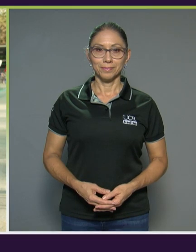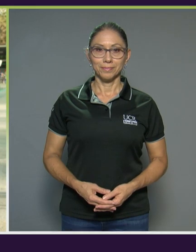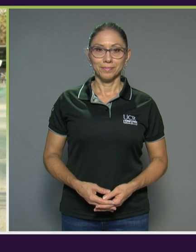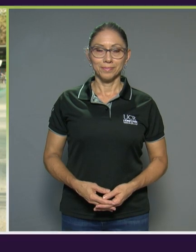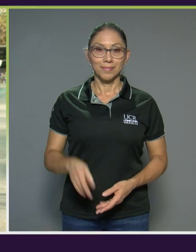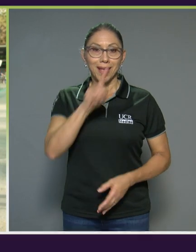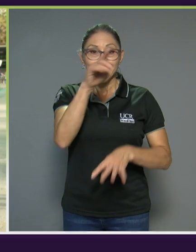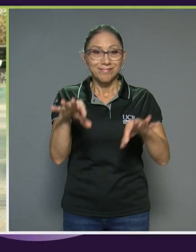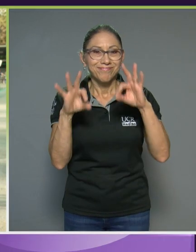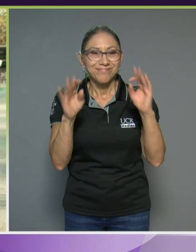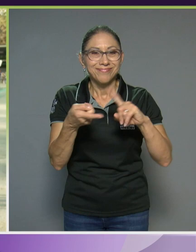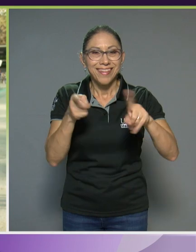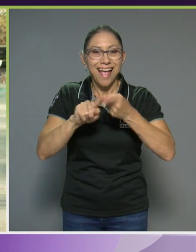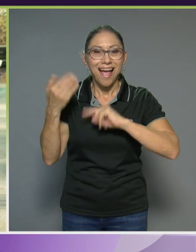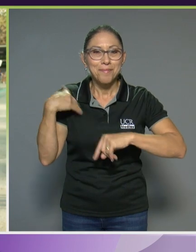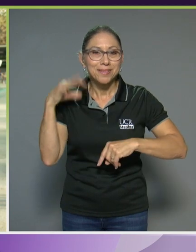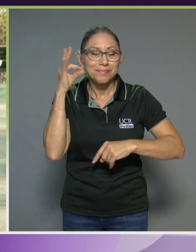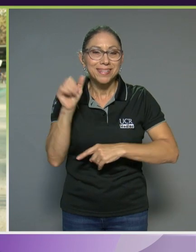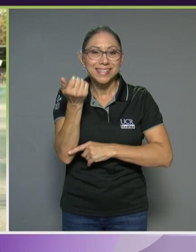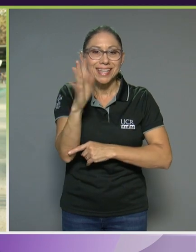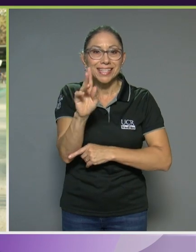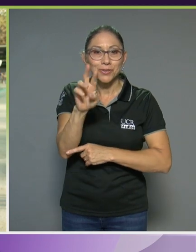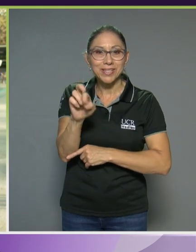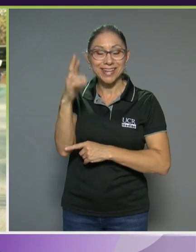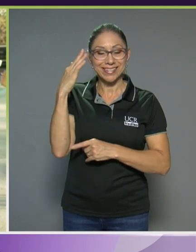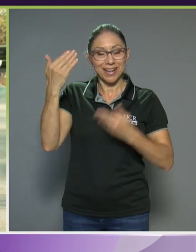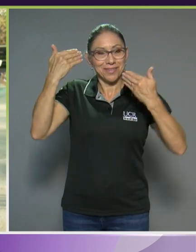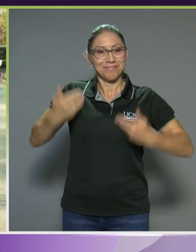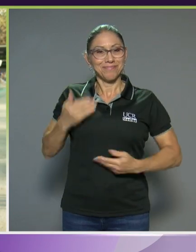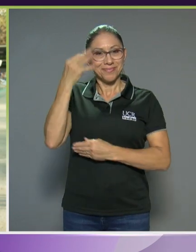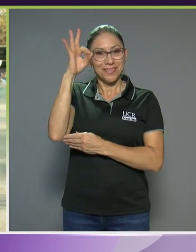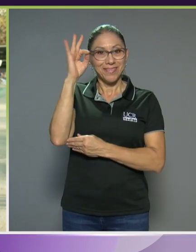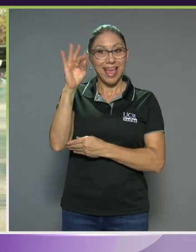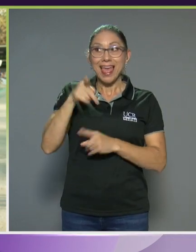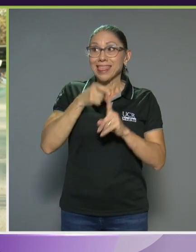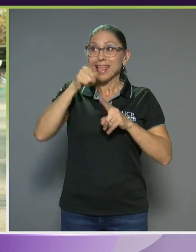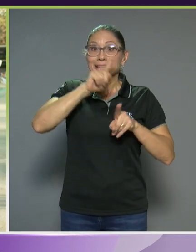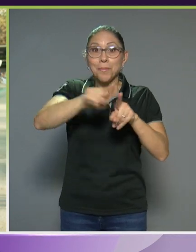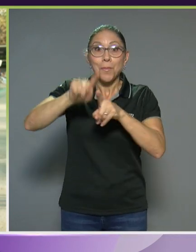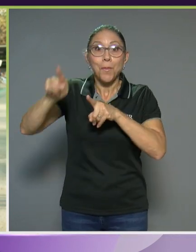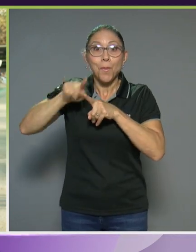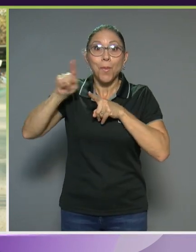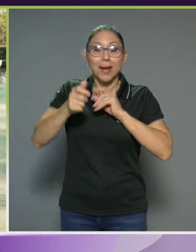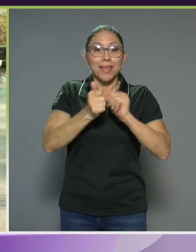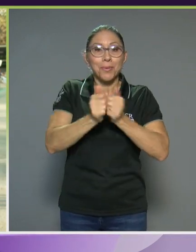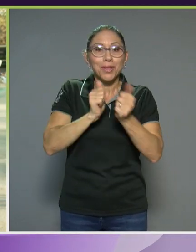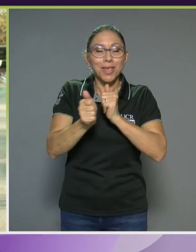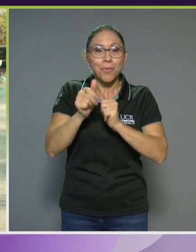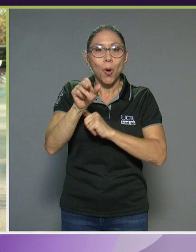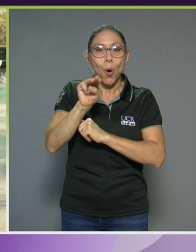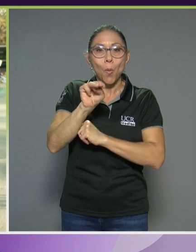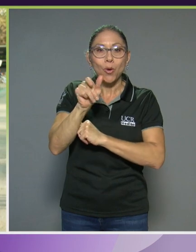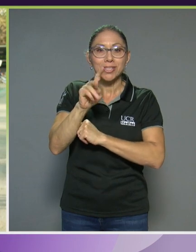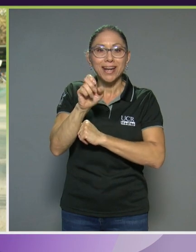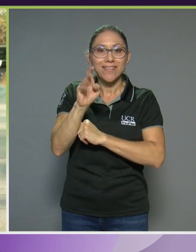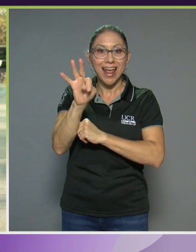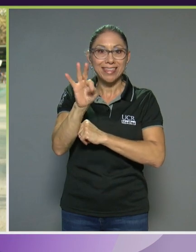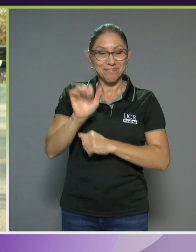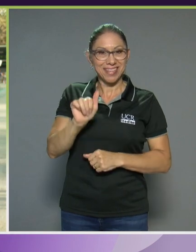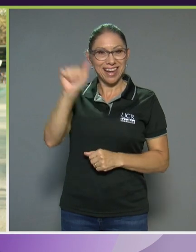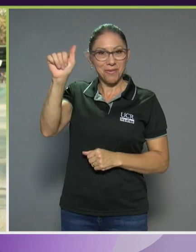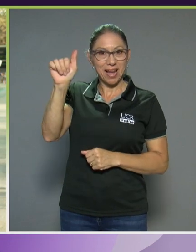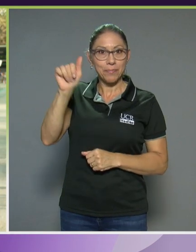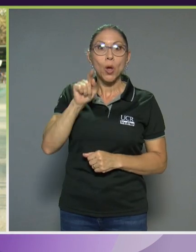¿Qué tal amigas y amigos de 15 UCR? Les saluda María Fernanda Jiménez desde el Polideportivo Monserrat en Alajuela y estamos presenciando un nuevo